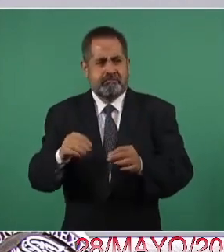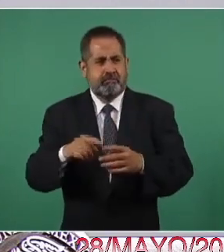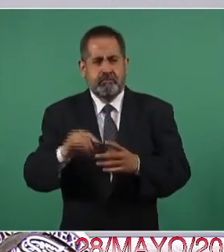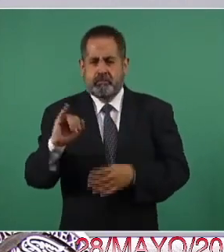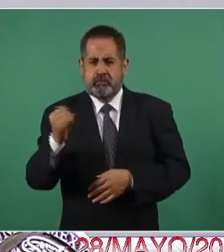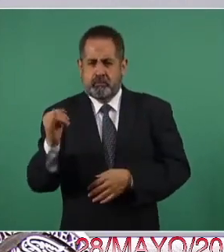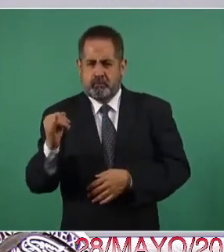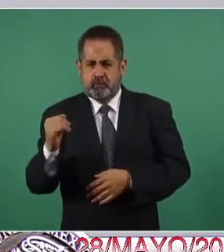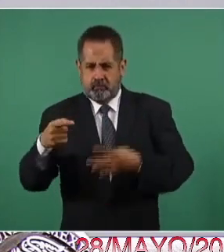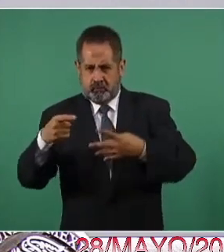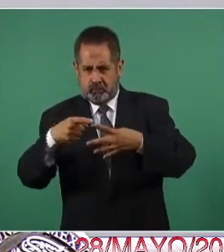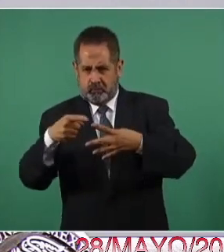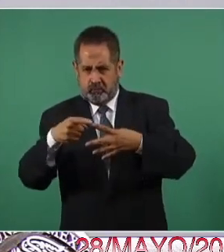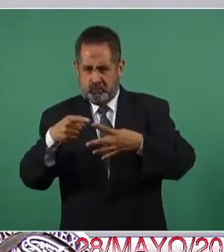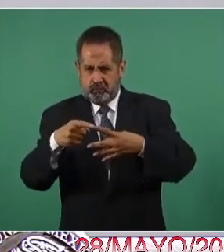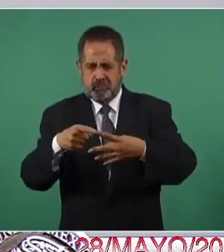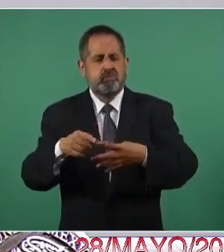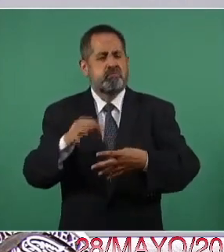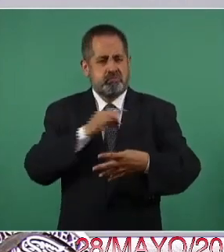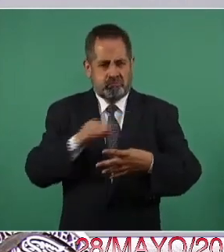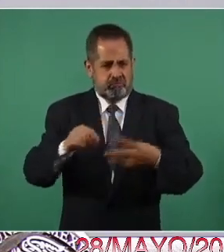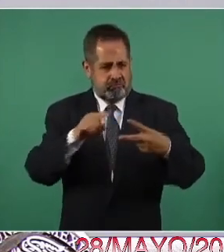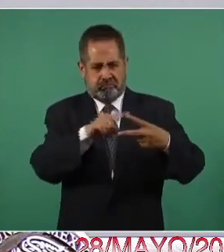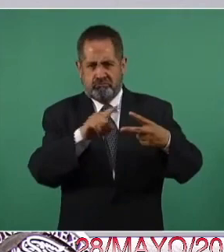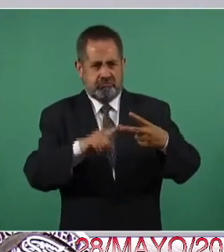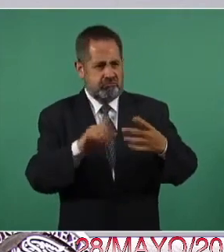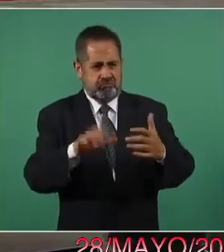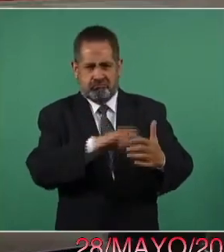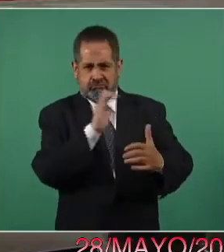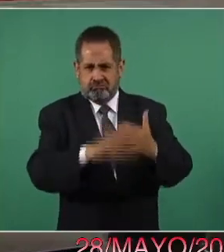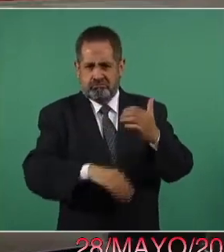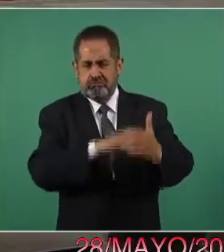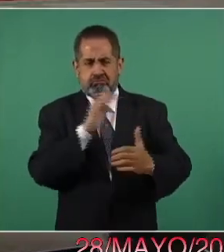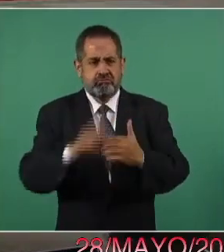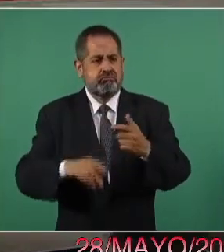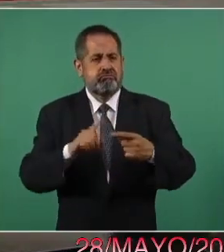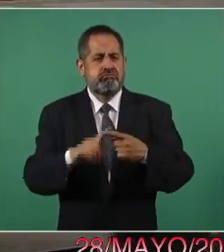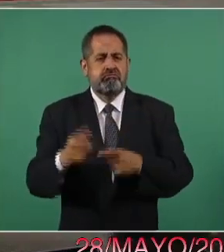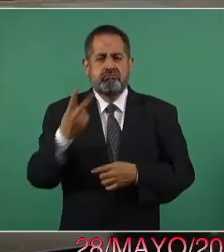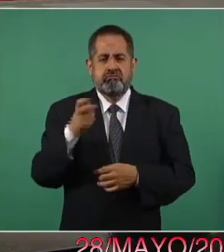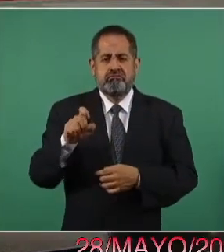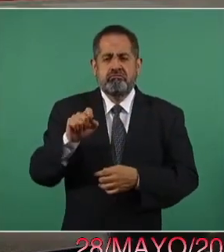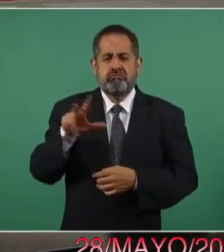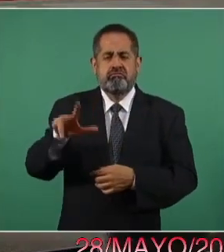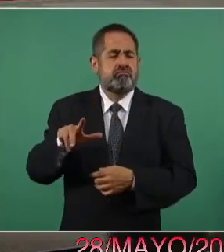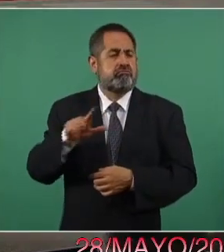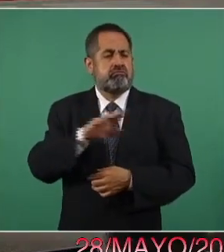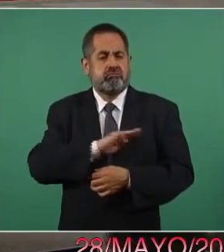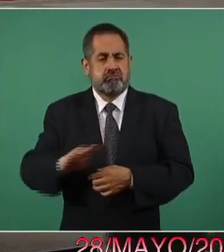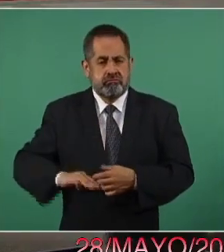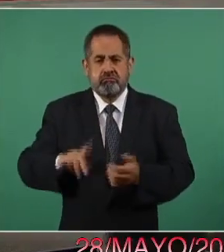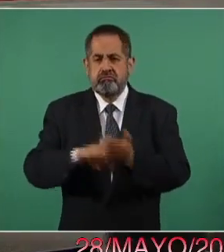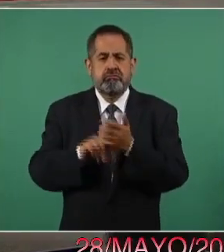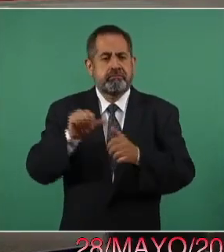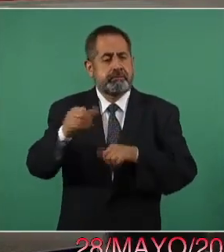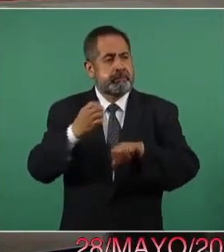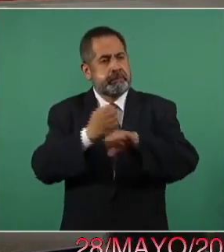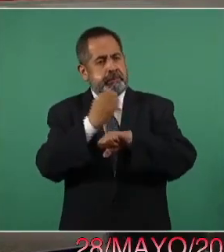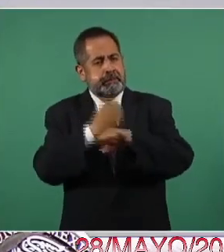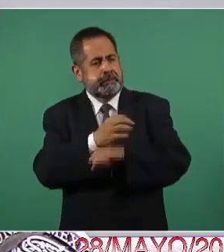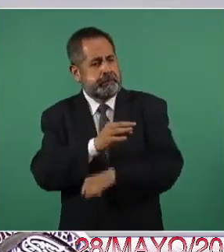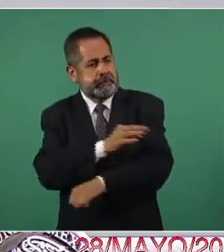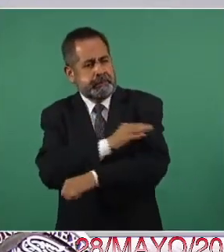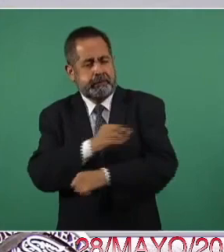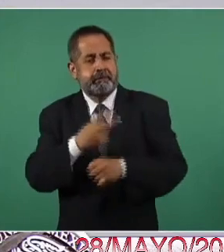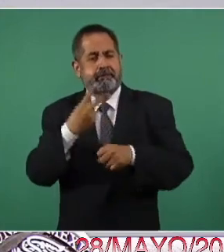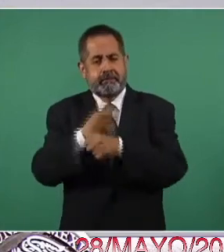de junio vamos a poder terminar con estas dos grandes prioridades. En 228 municipios, en 16 estados, estaremos aplicando